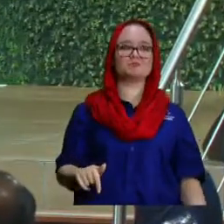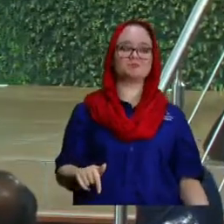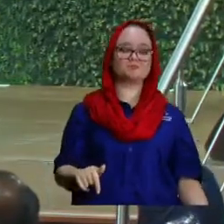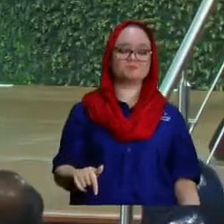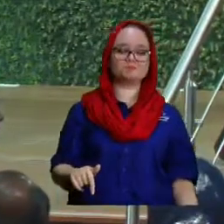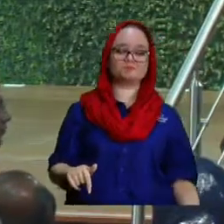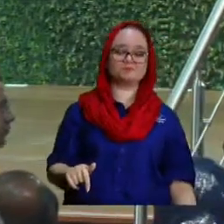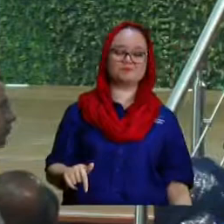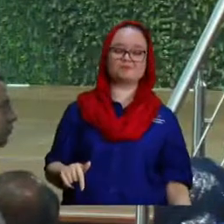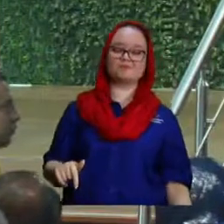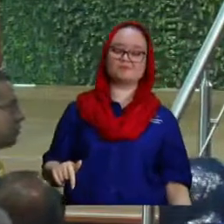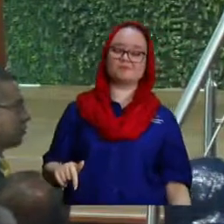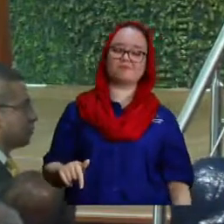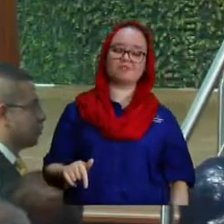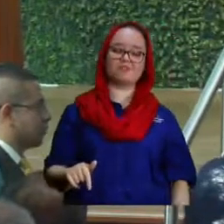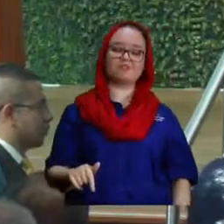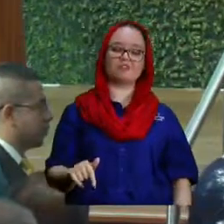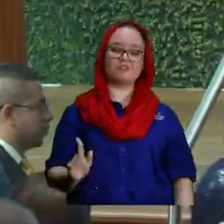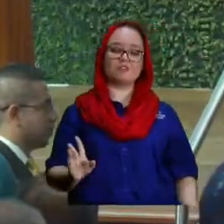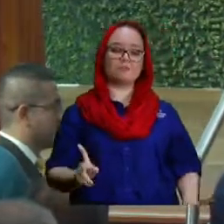que lindo